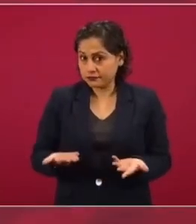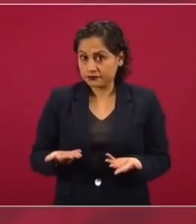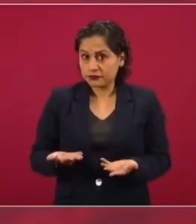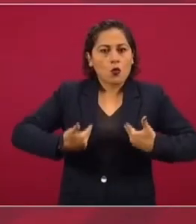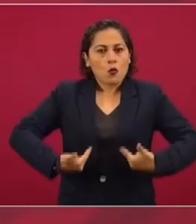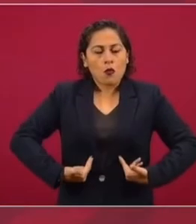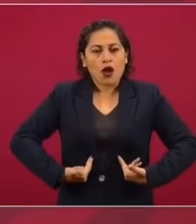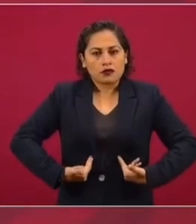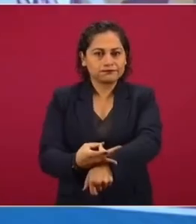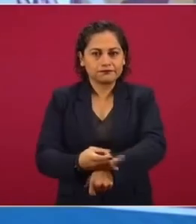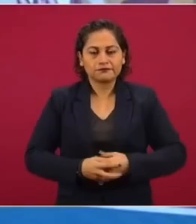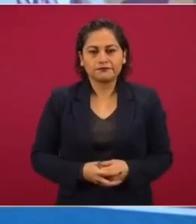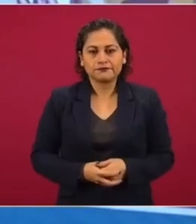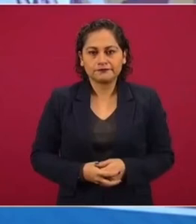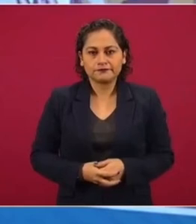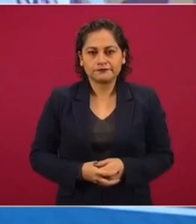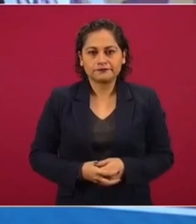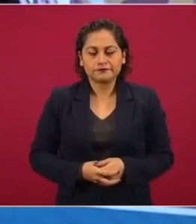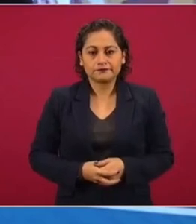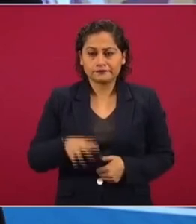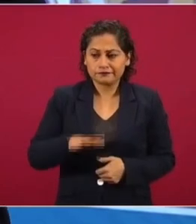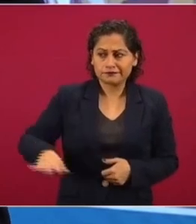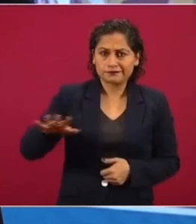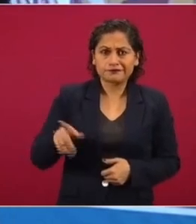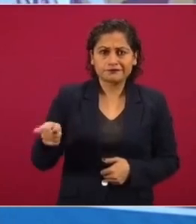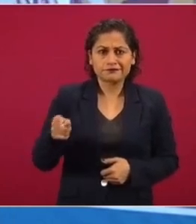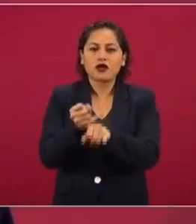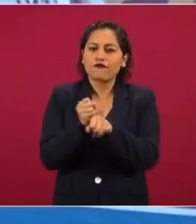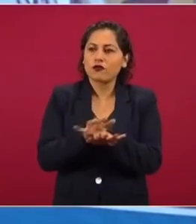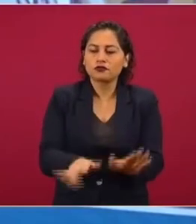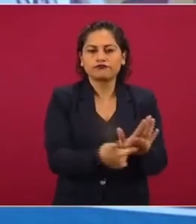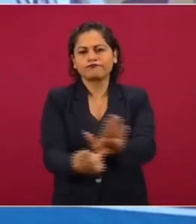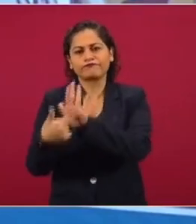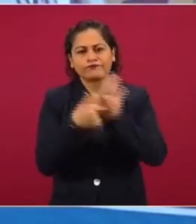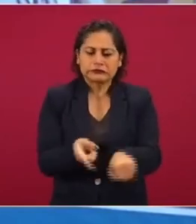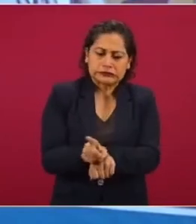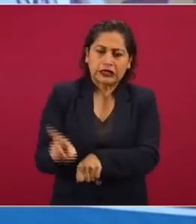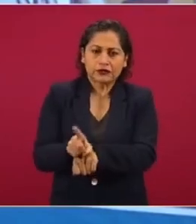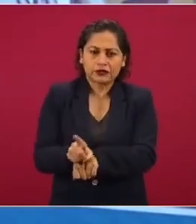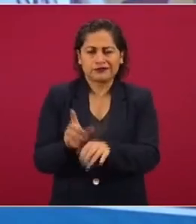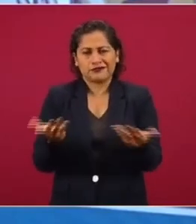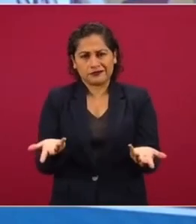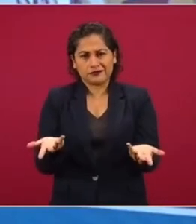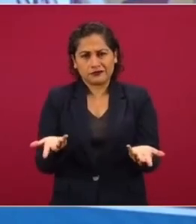Gente humana, honesta, no dominados por el dinero, por lo material. Entonces, ¿por qué cambiar?